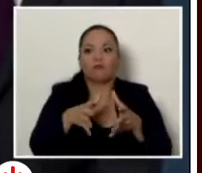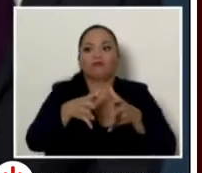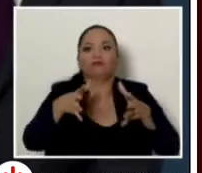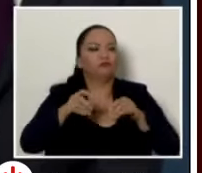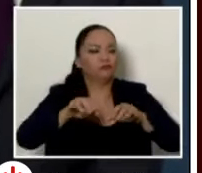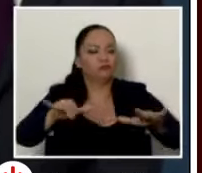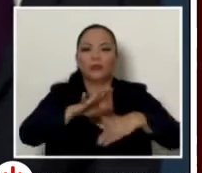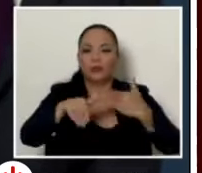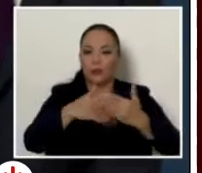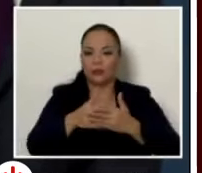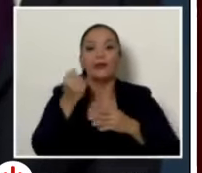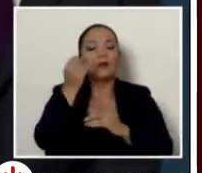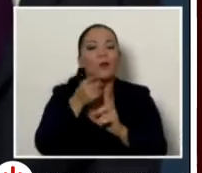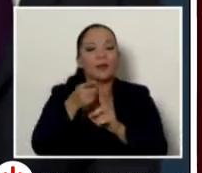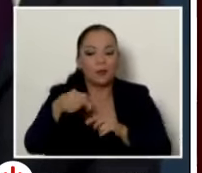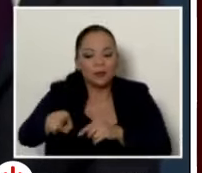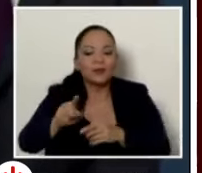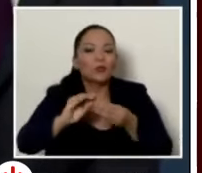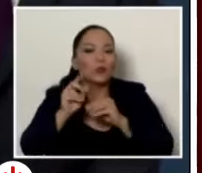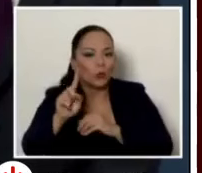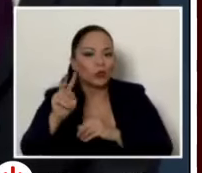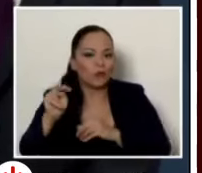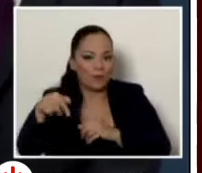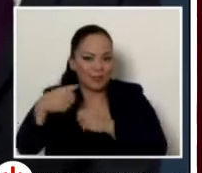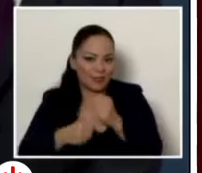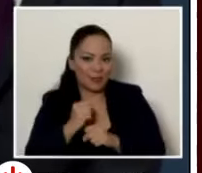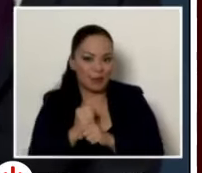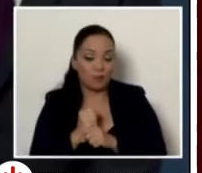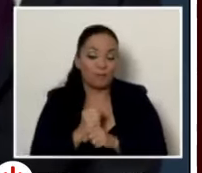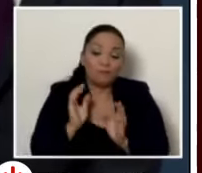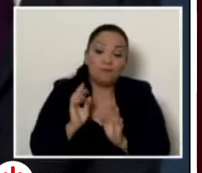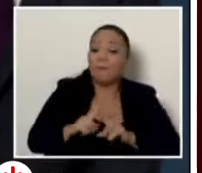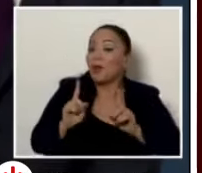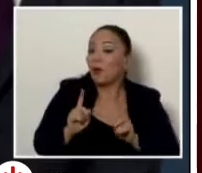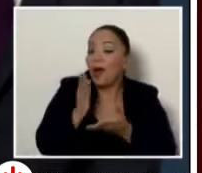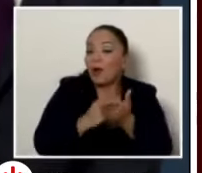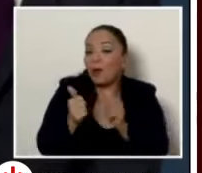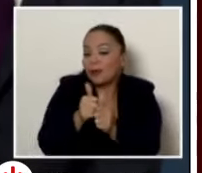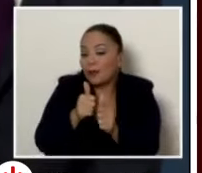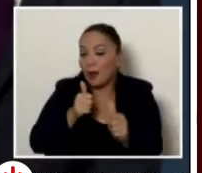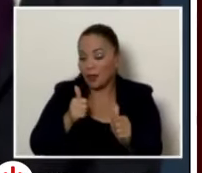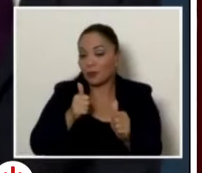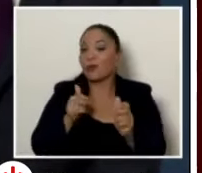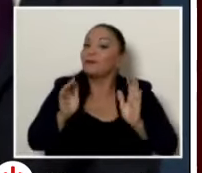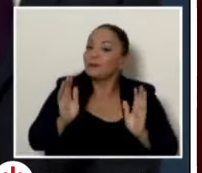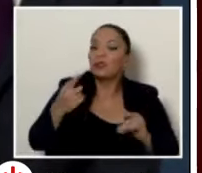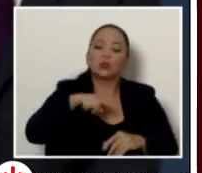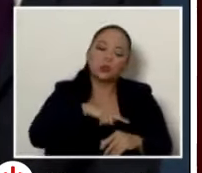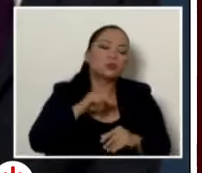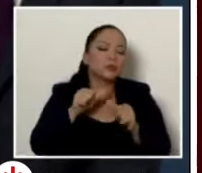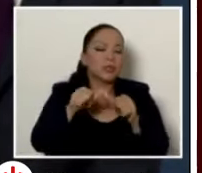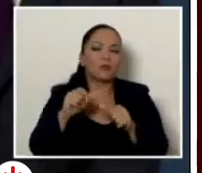el marchamo el primero de noviembre. Pero si hay algún atraso, entonces estamos de manera paralela con el marchamo tradicional